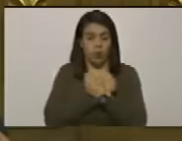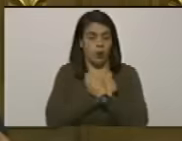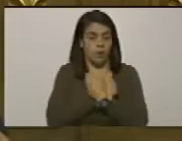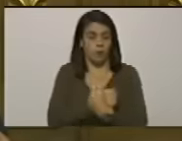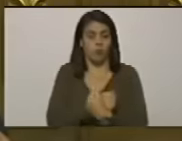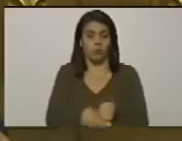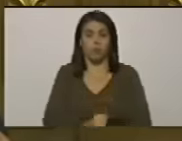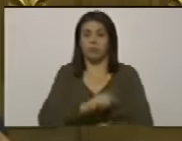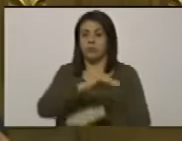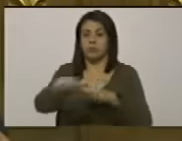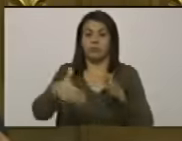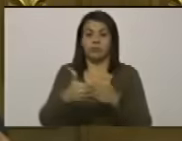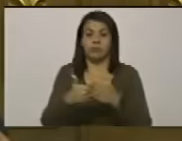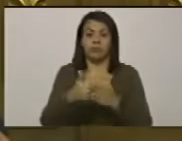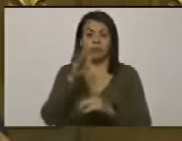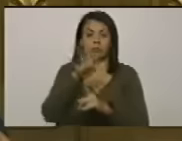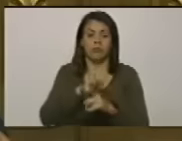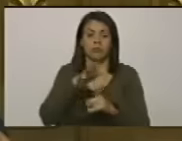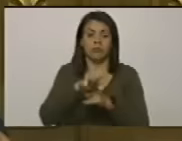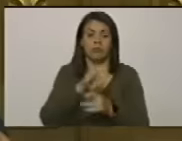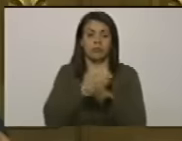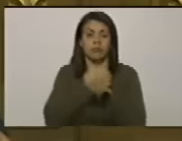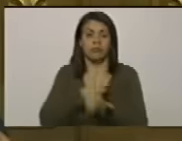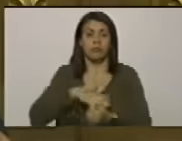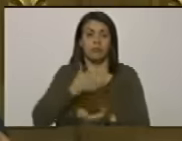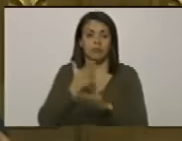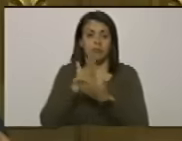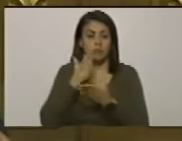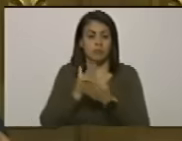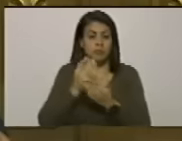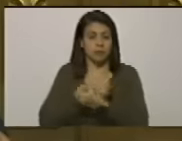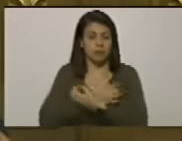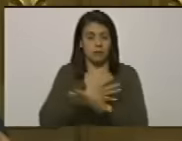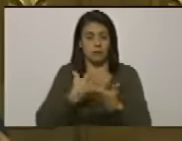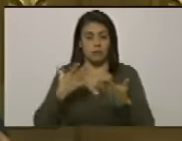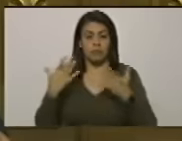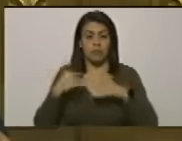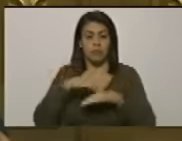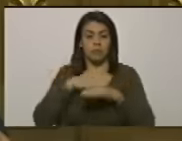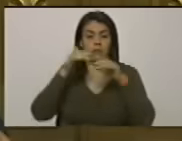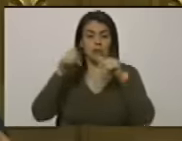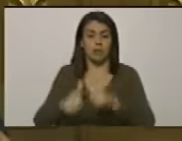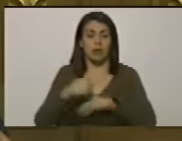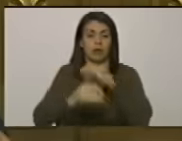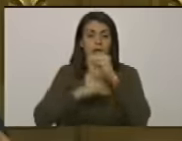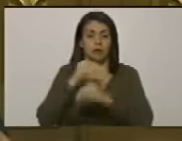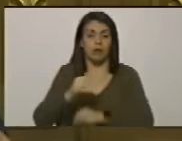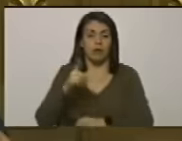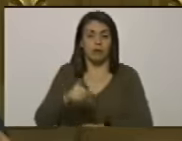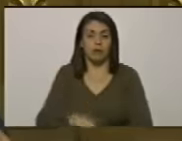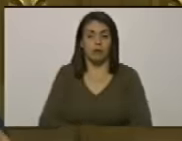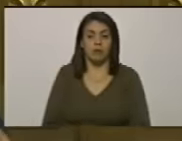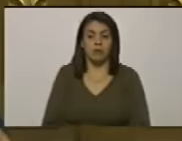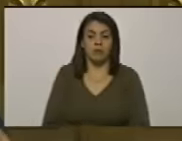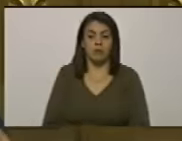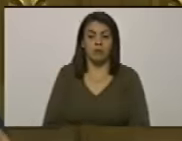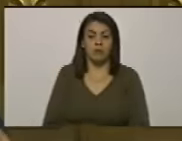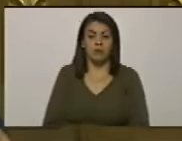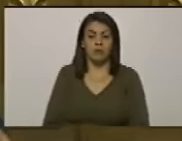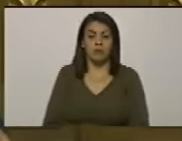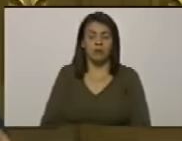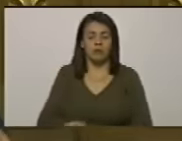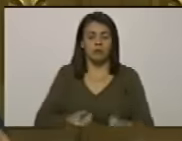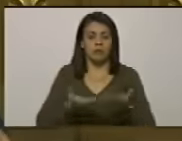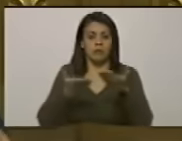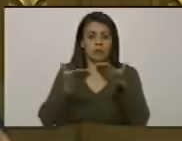y todo el afecto que siempre mereció Víctor Hugo y para que se lo le hagamos